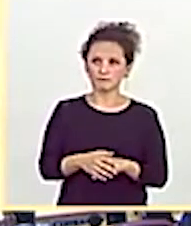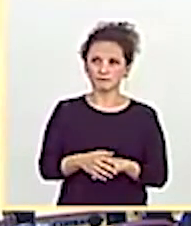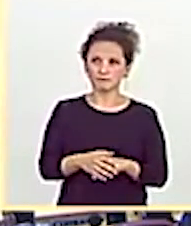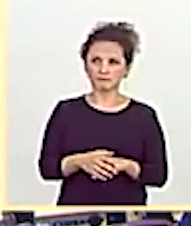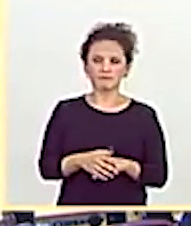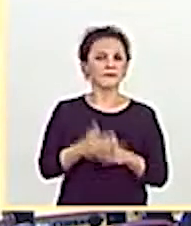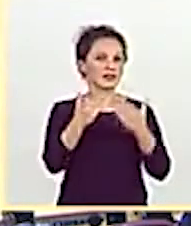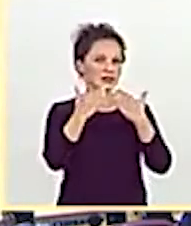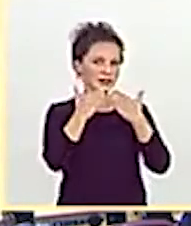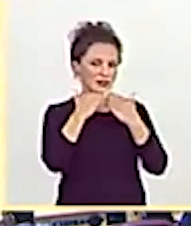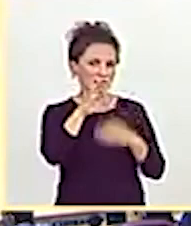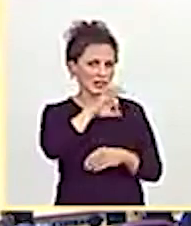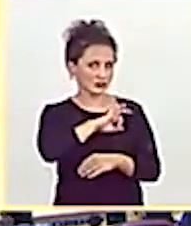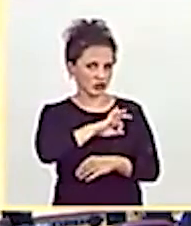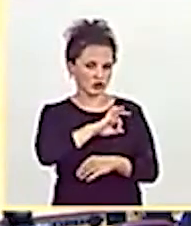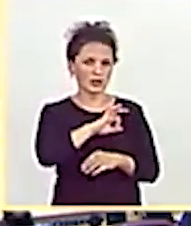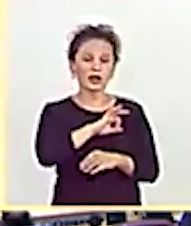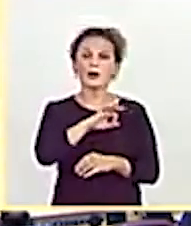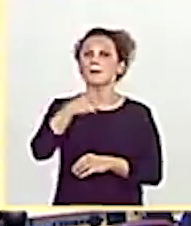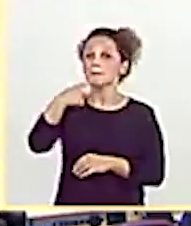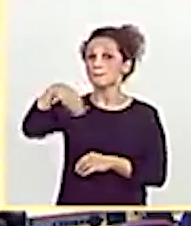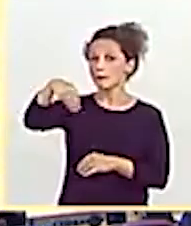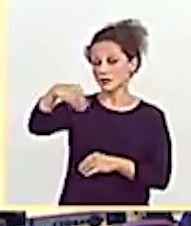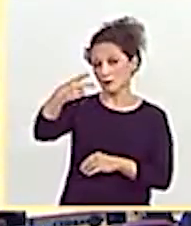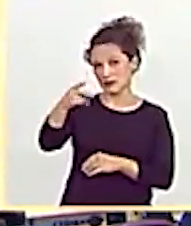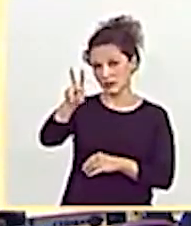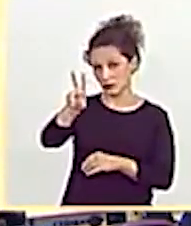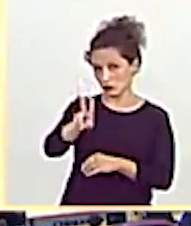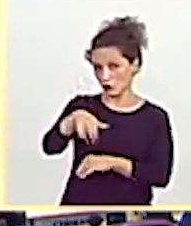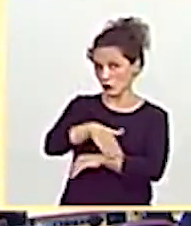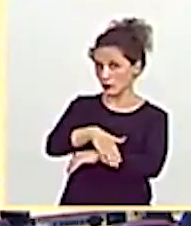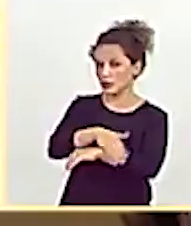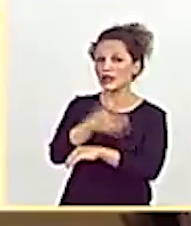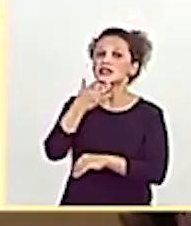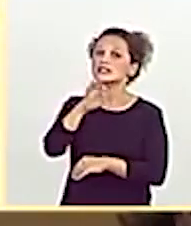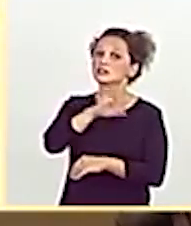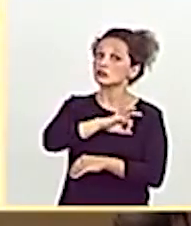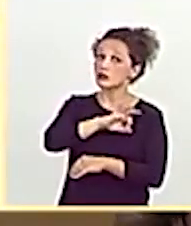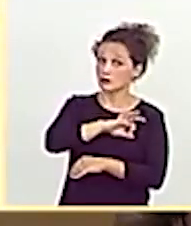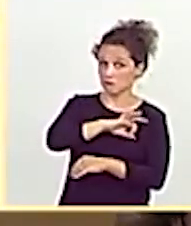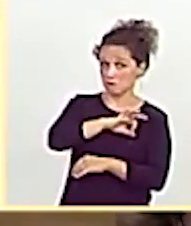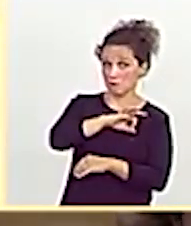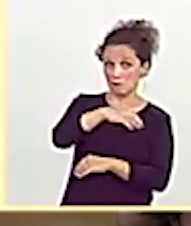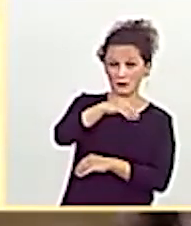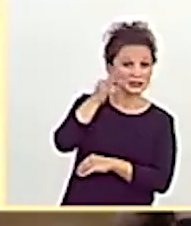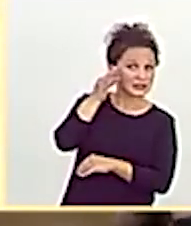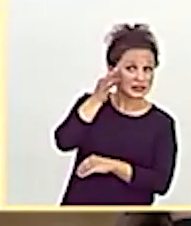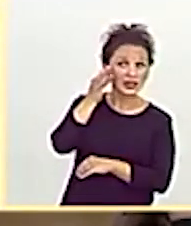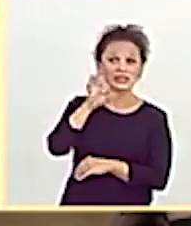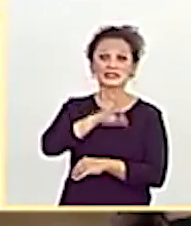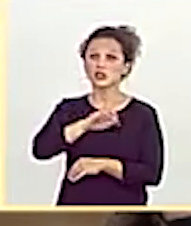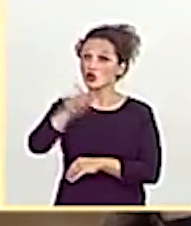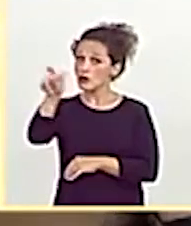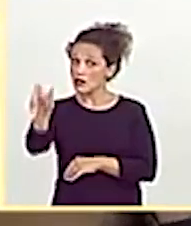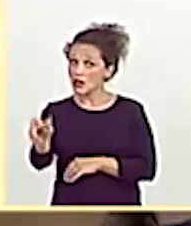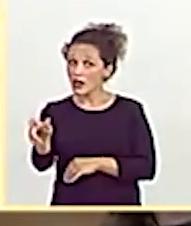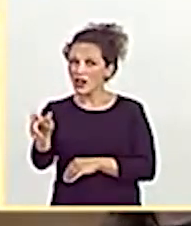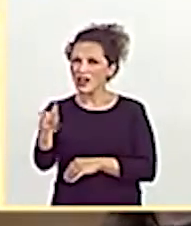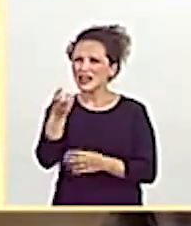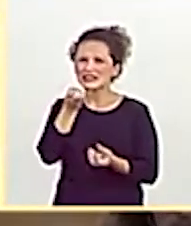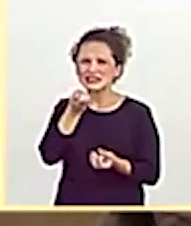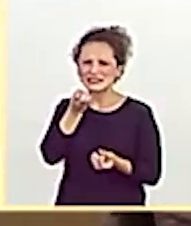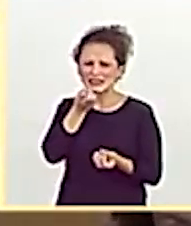Gracias, señoría. Vicepresidente, segundo del Gobierno. Señora presidenta, señoría, ¿que vaya a declarar en condición de qué?